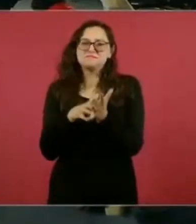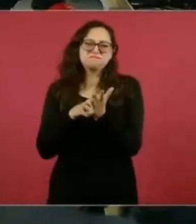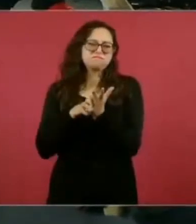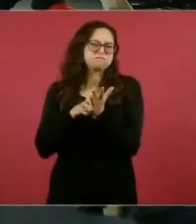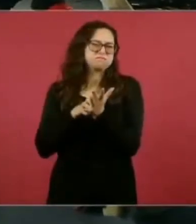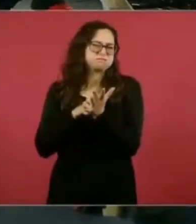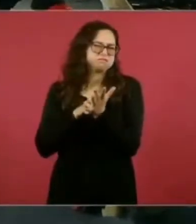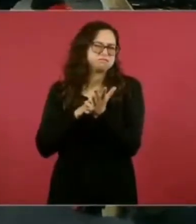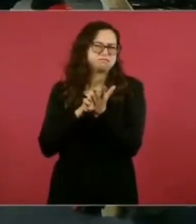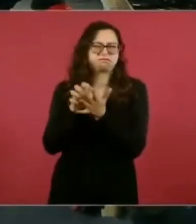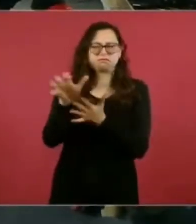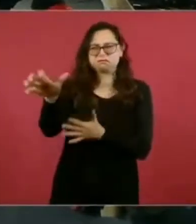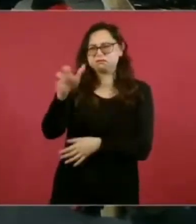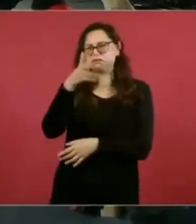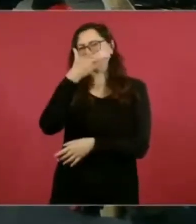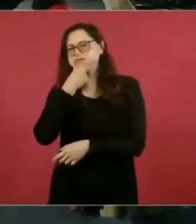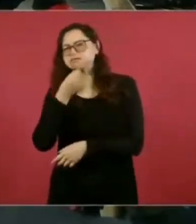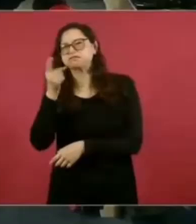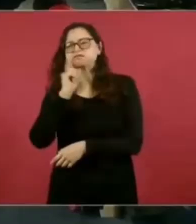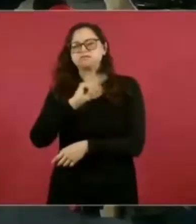de mexicanos.